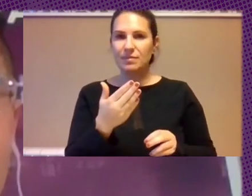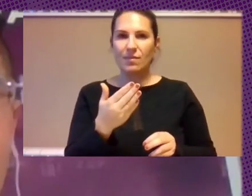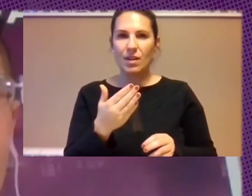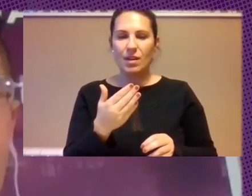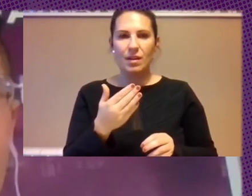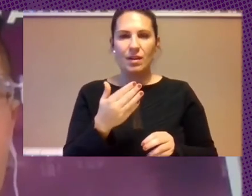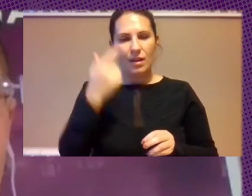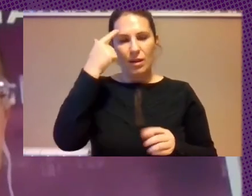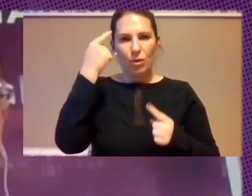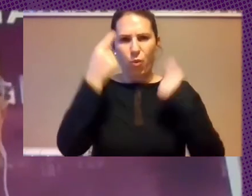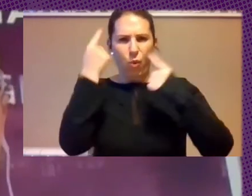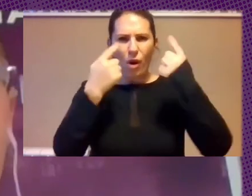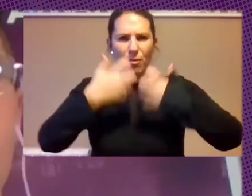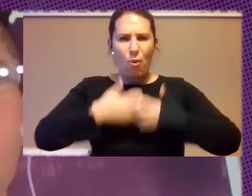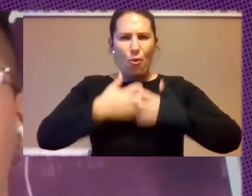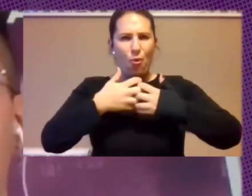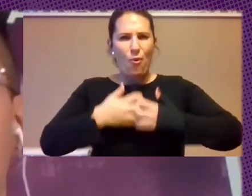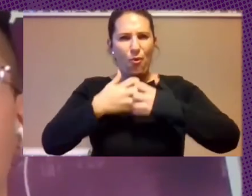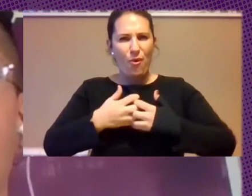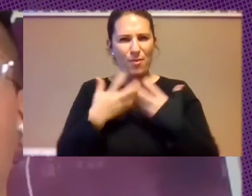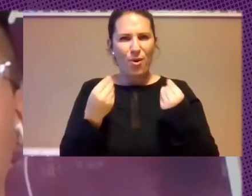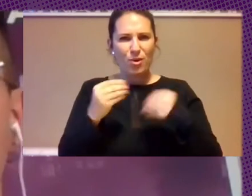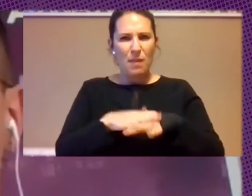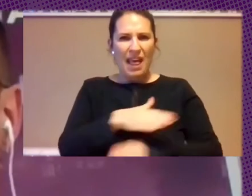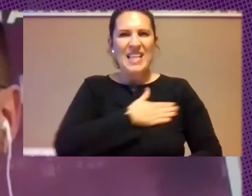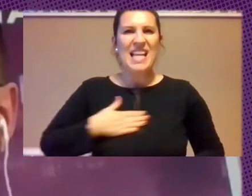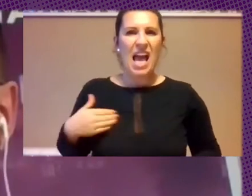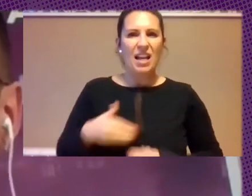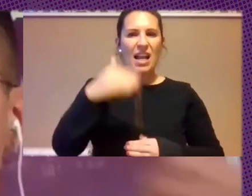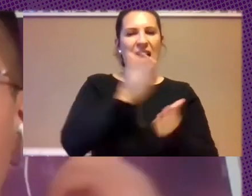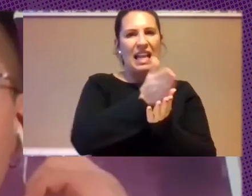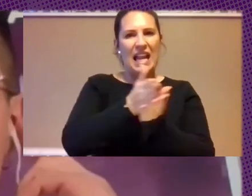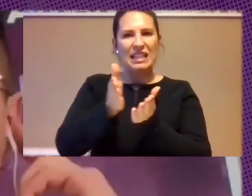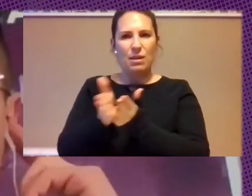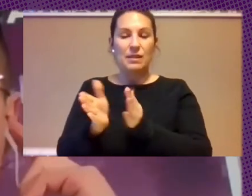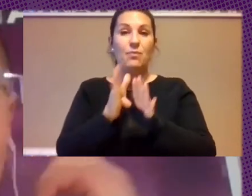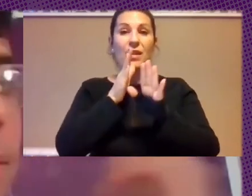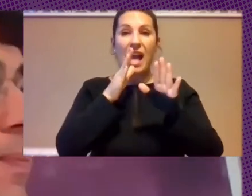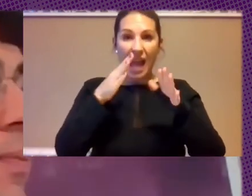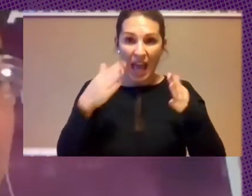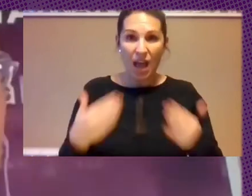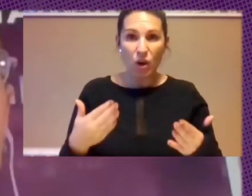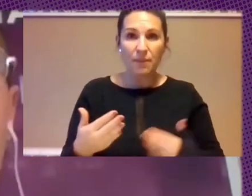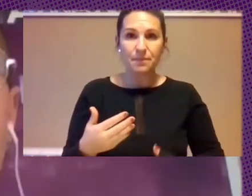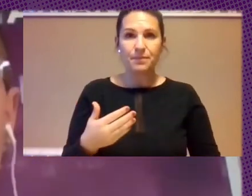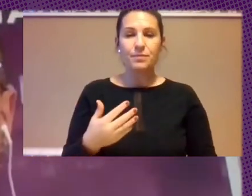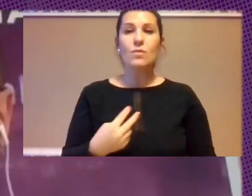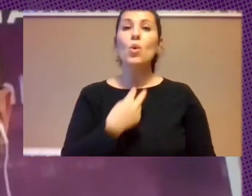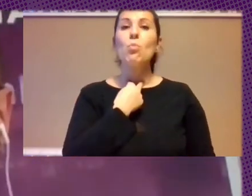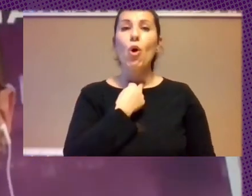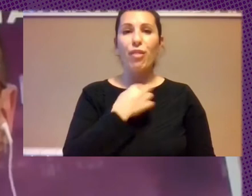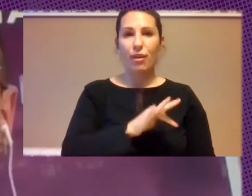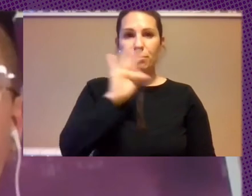Intelecto Y Que Te Hacen Imaginar Y Querer Desear Otros Futuros Alternativas Ahora Vamos A dar Paso De Voz A